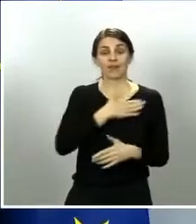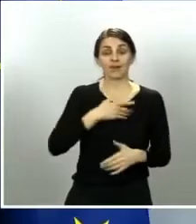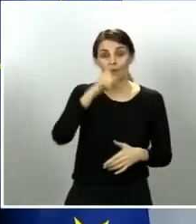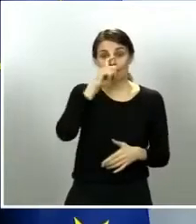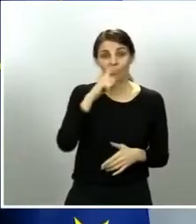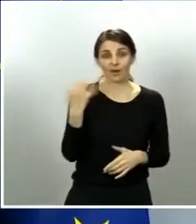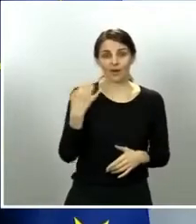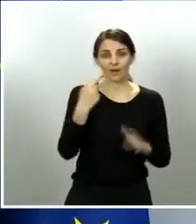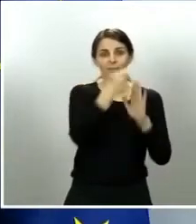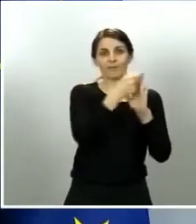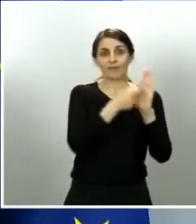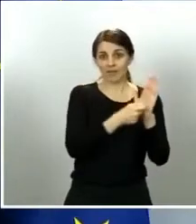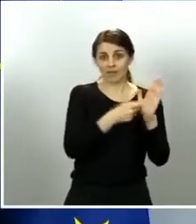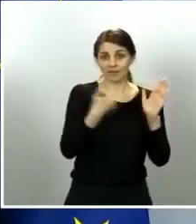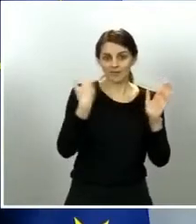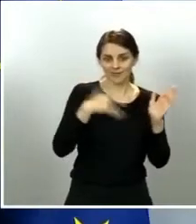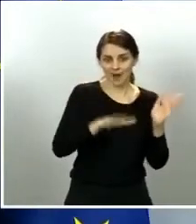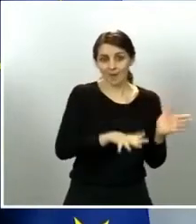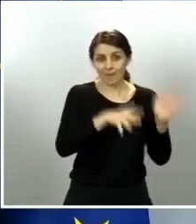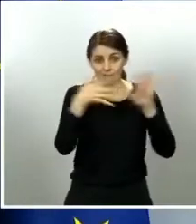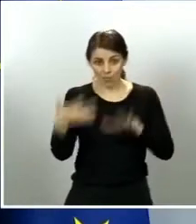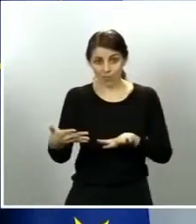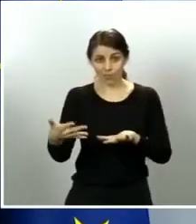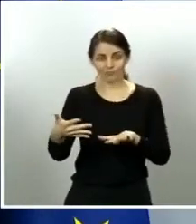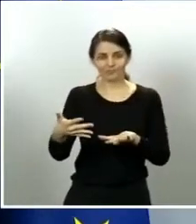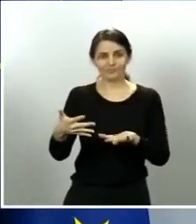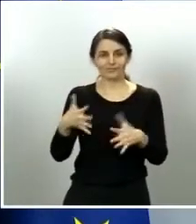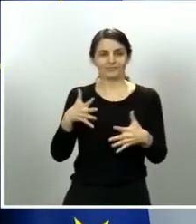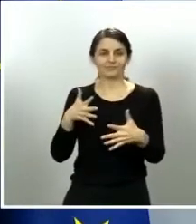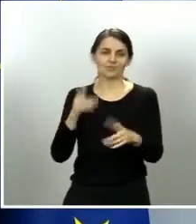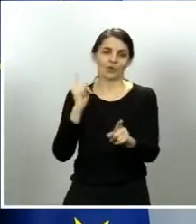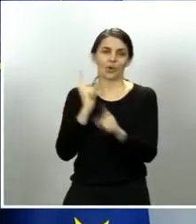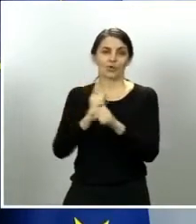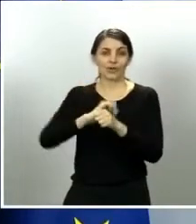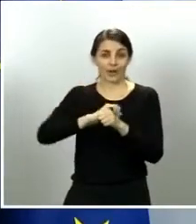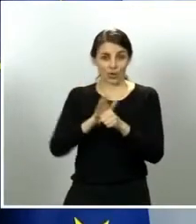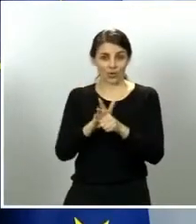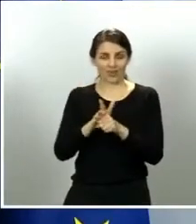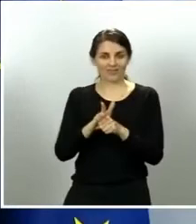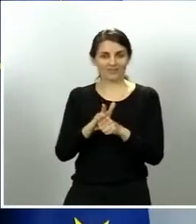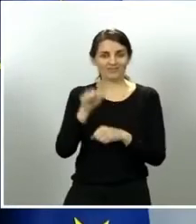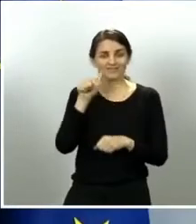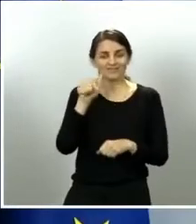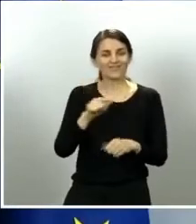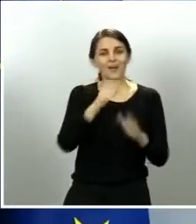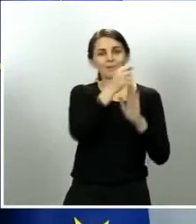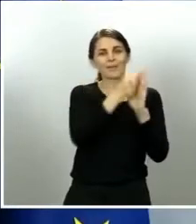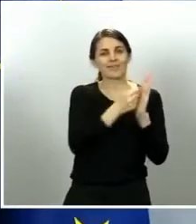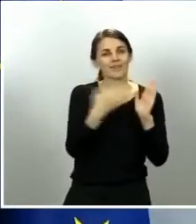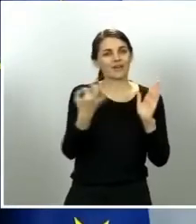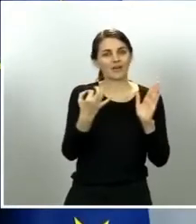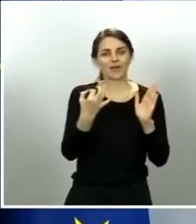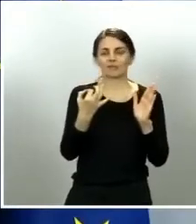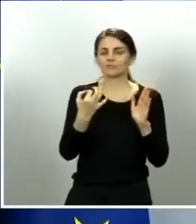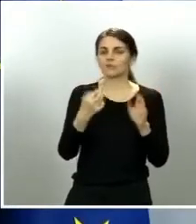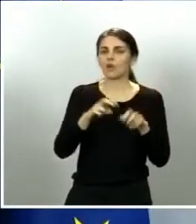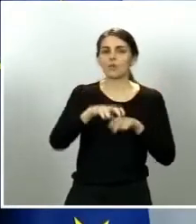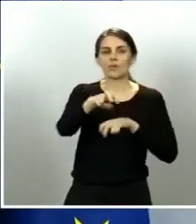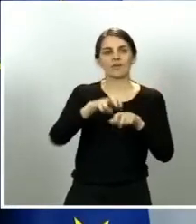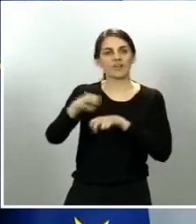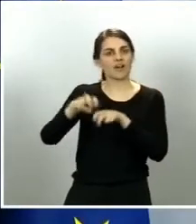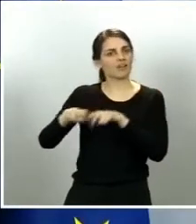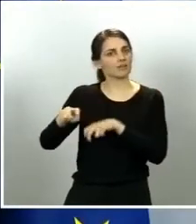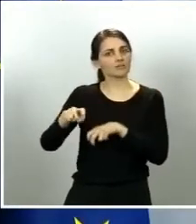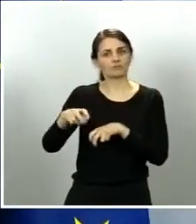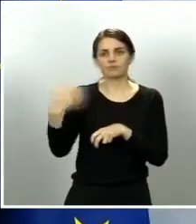adoptadas contra la pandemia del COVID-19 es la reducción del índice de movilidad ciudadana. Lo hemos